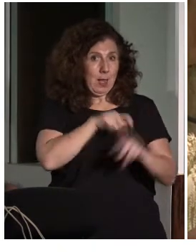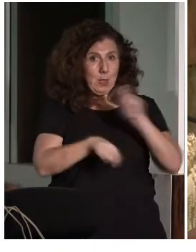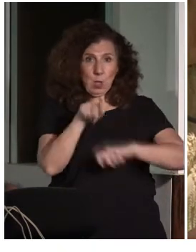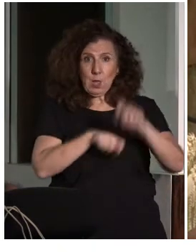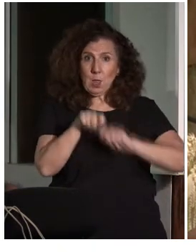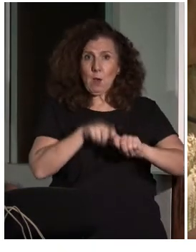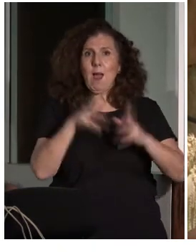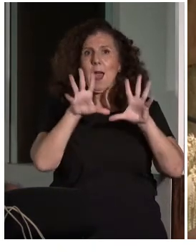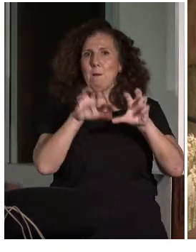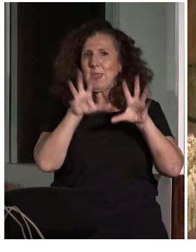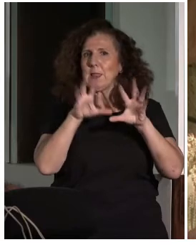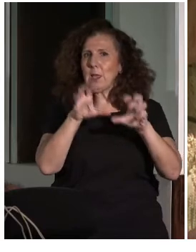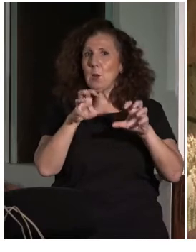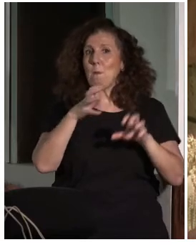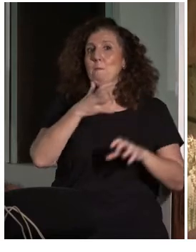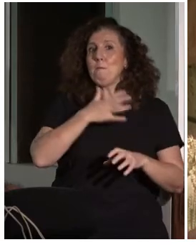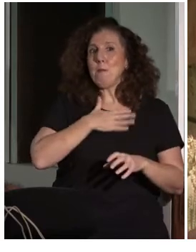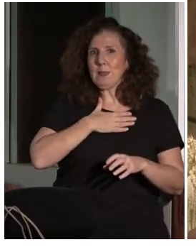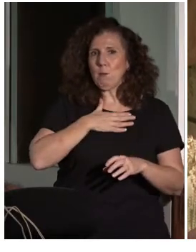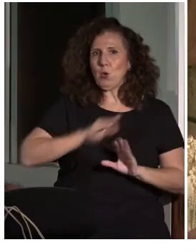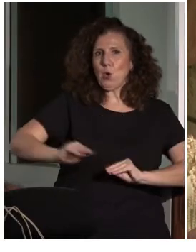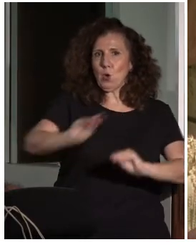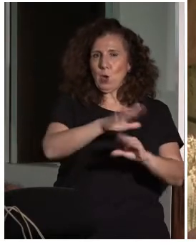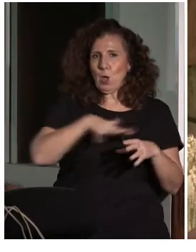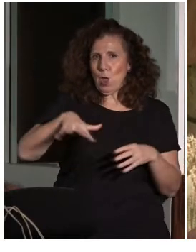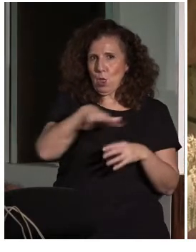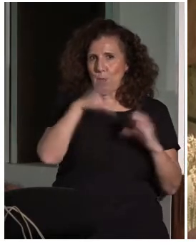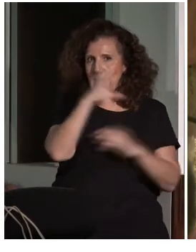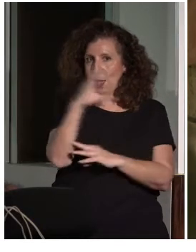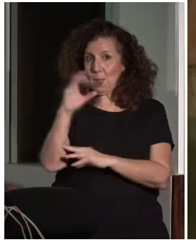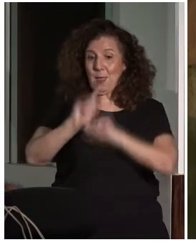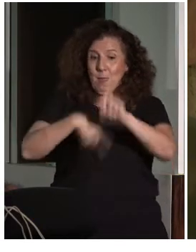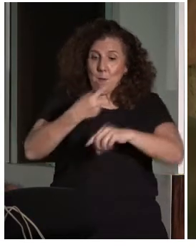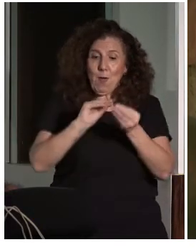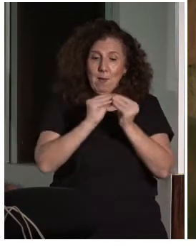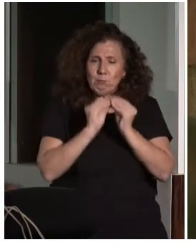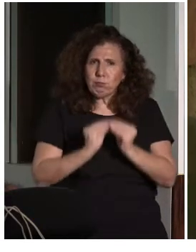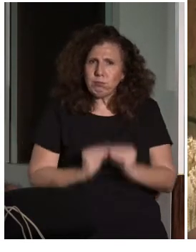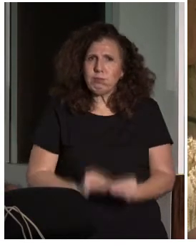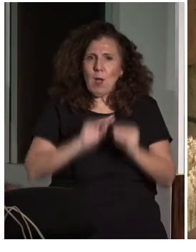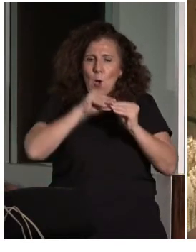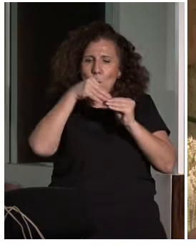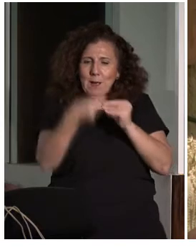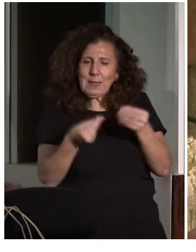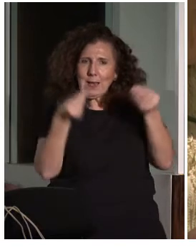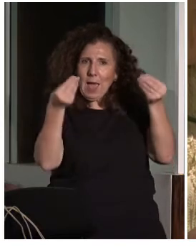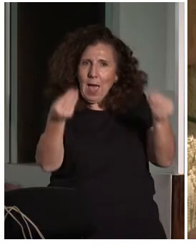patrimonio. Después de aprender esto, elaboraron unos materiales en lectura fácil, muy documentados,